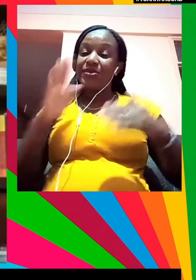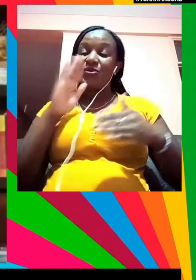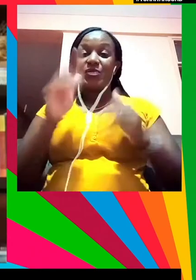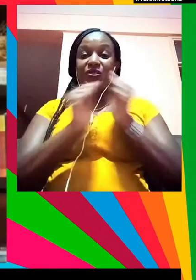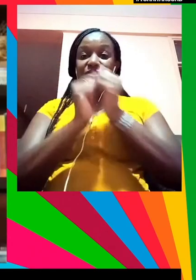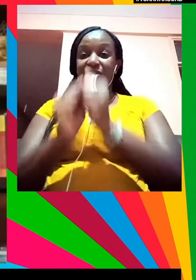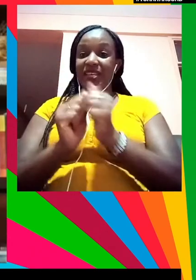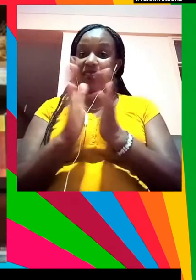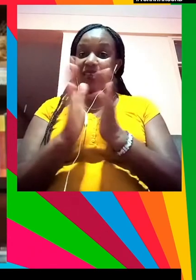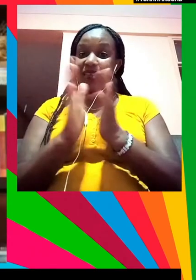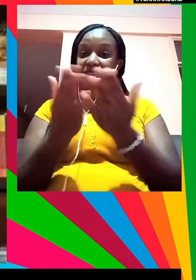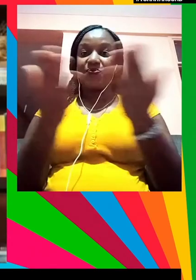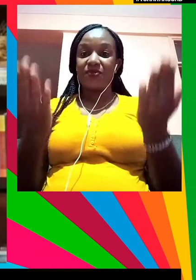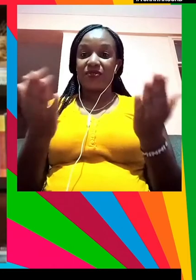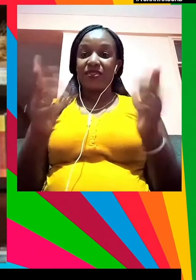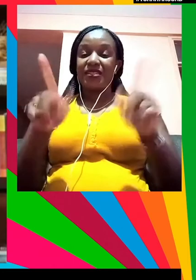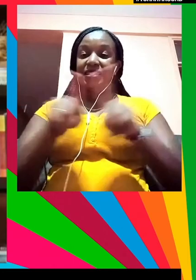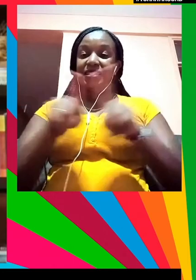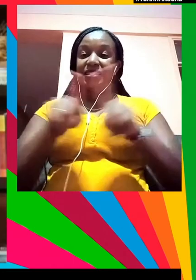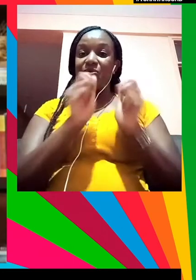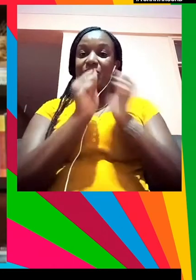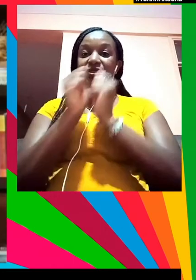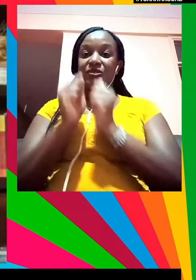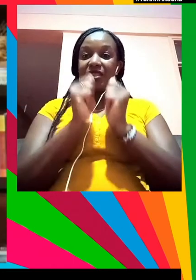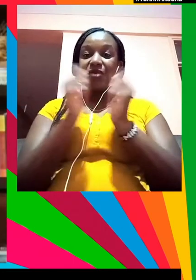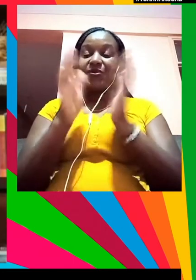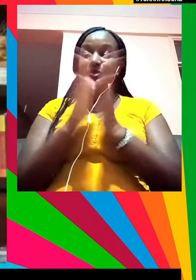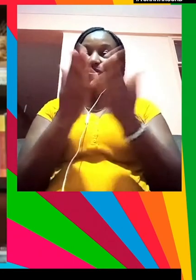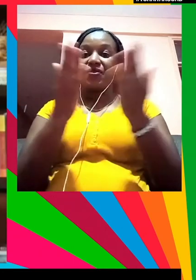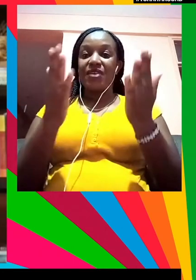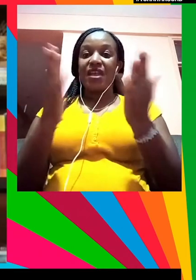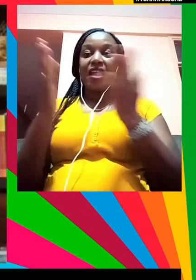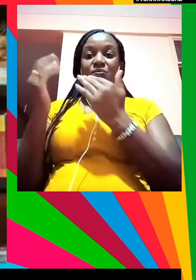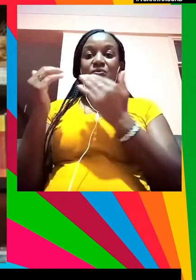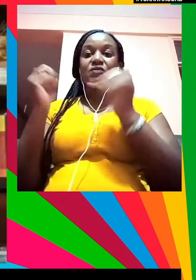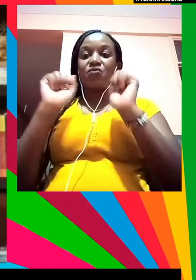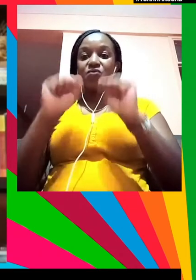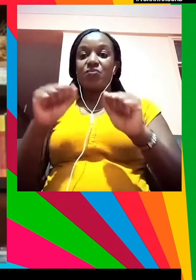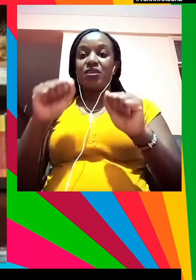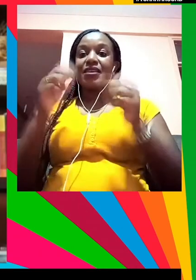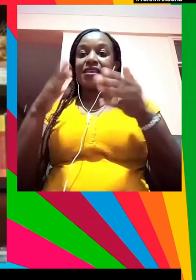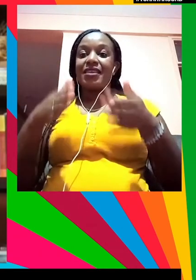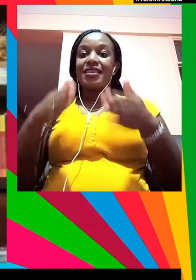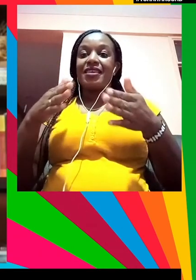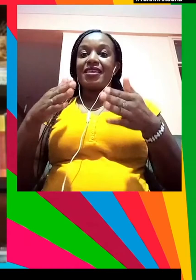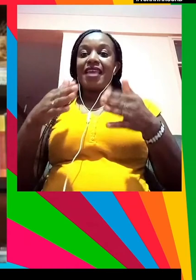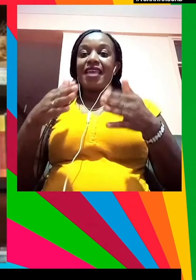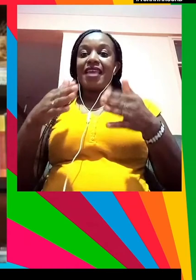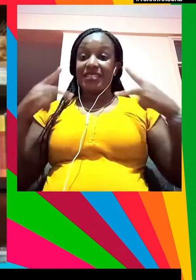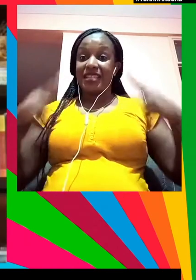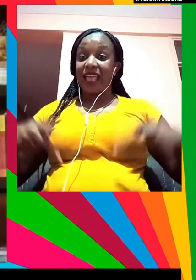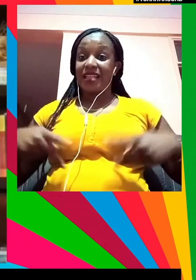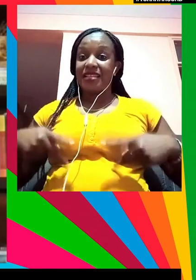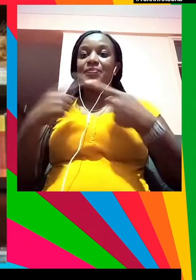Global de Acción de los ODS. Ojalá pudiese estar ahí presencialmente. Y es un placer ser la anfitrión de esta sesión,